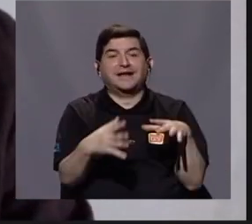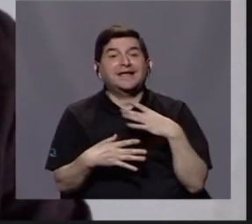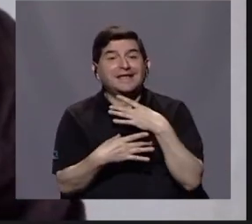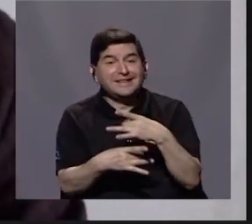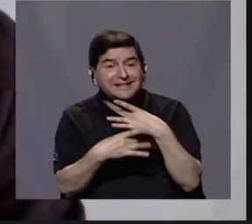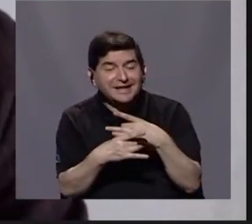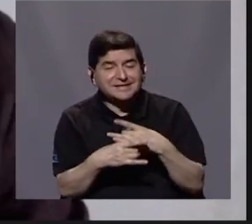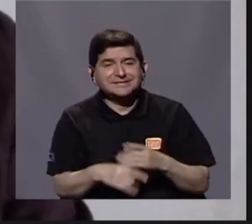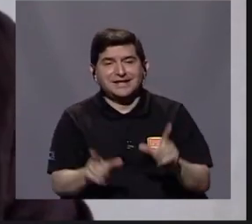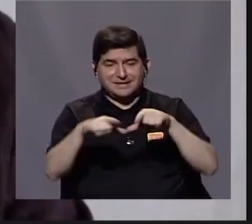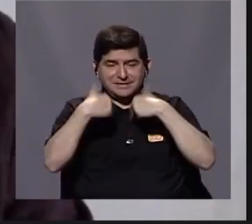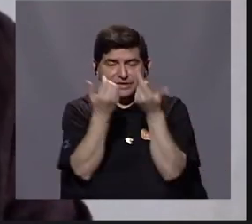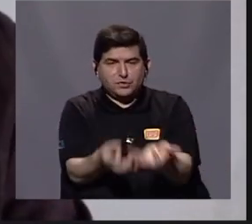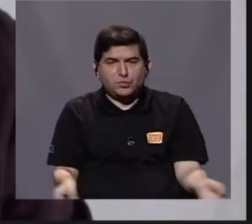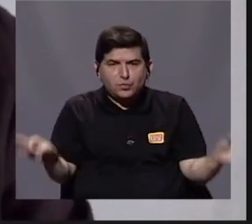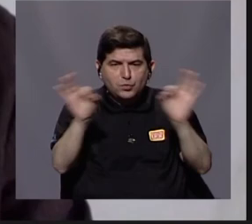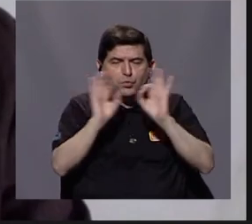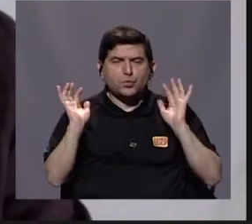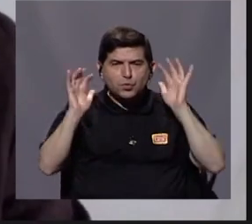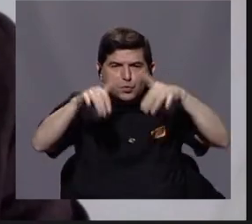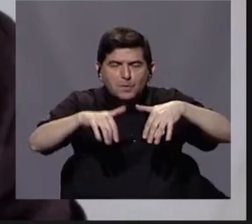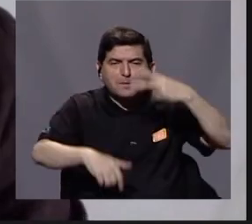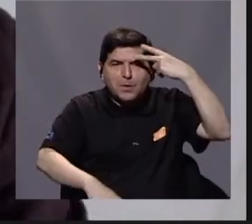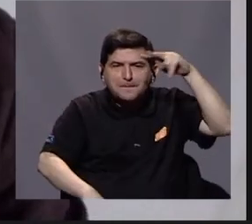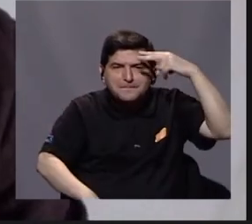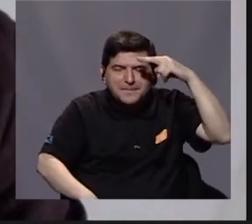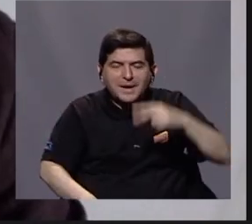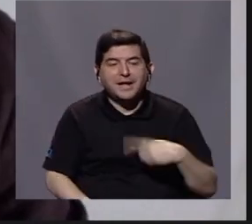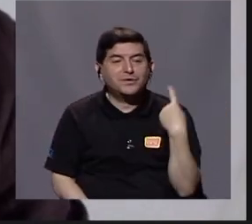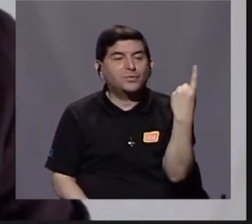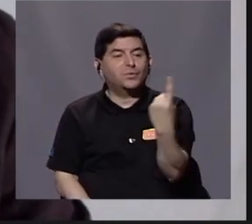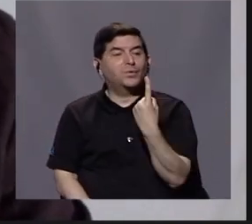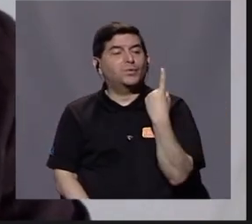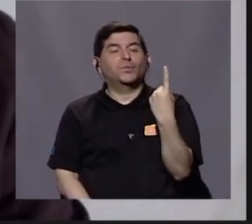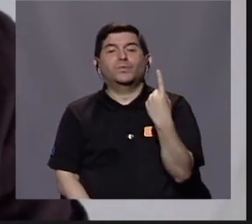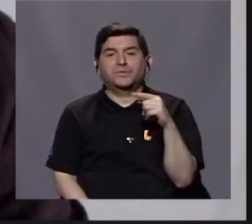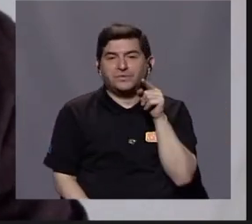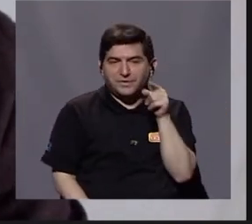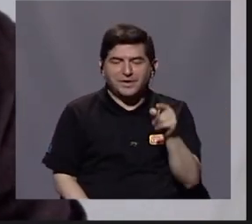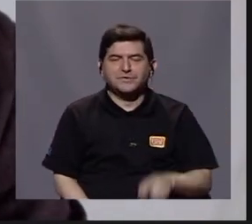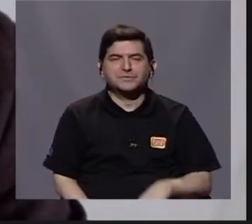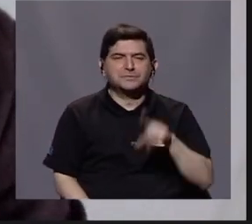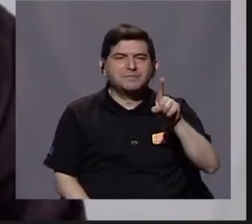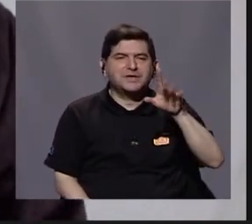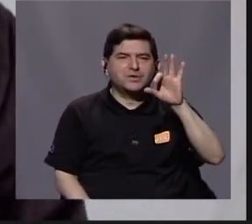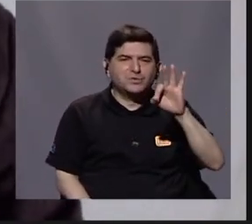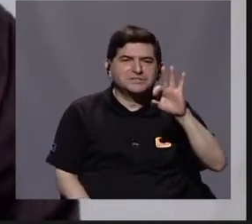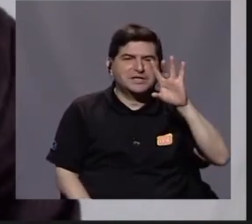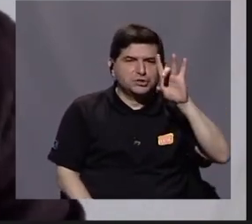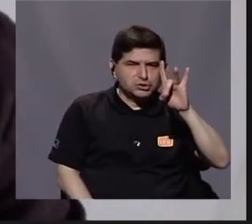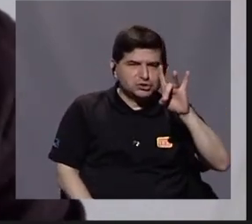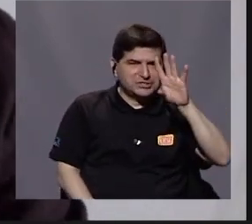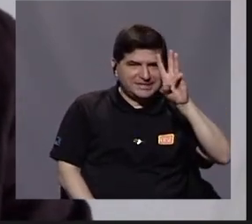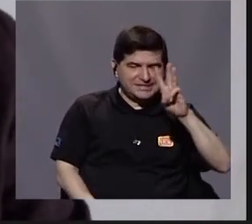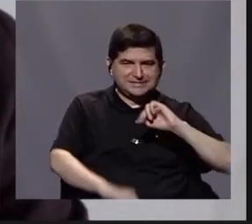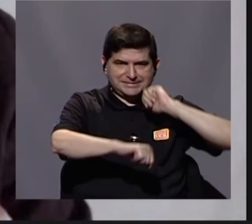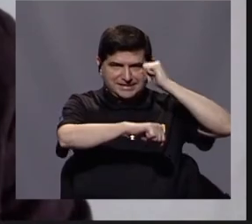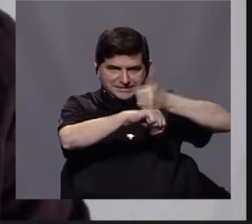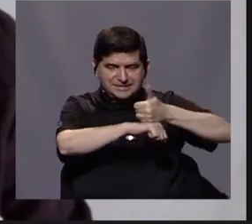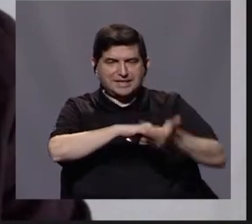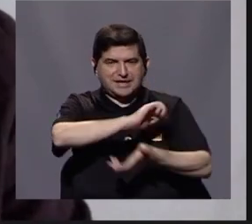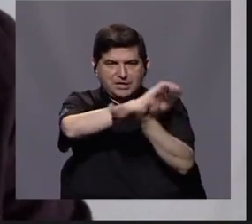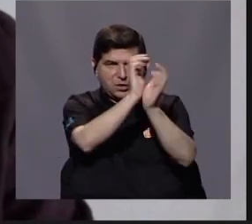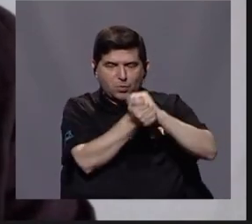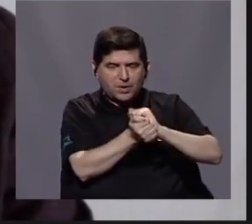de esos flujos importantes de migrantes, los mexicanos son los únicos que desde 1986, que se estableció una